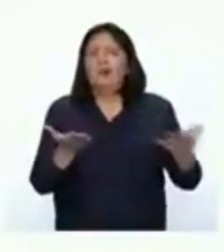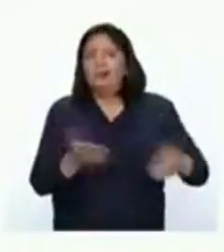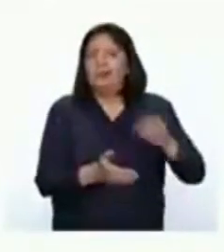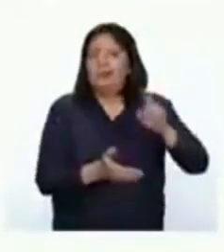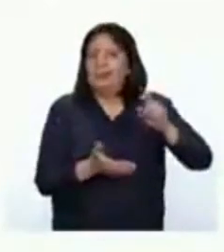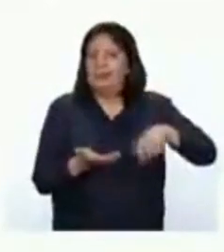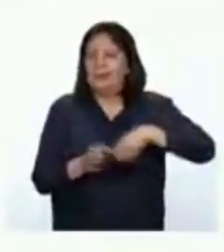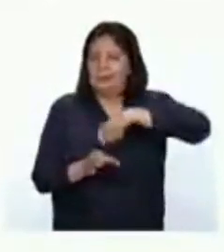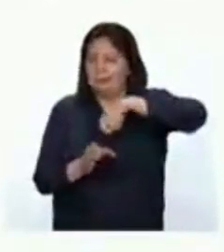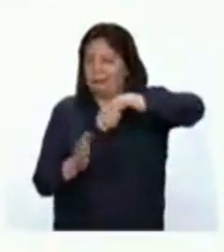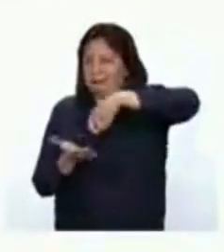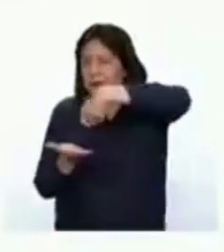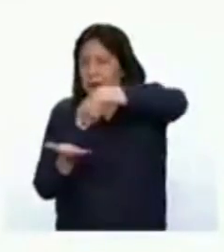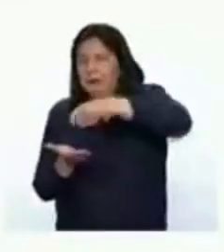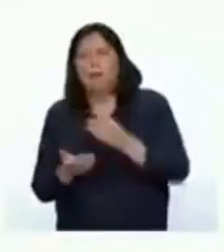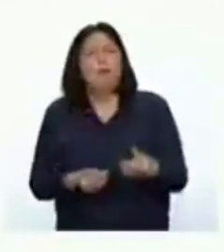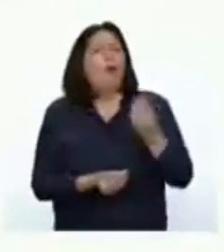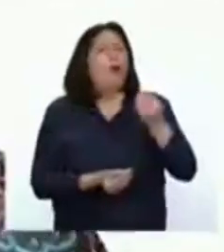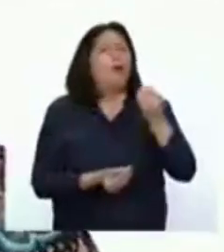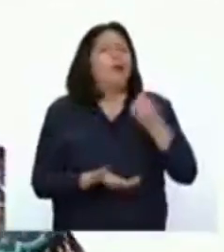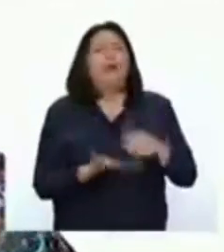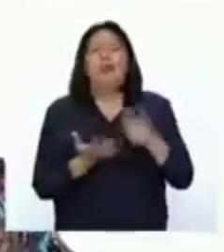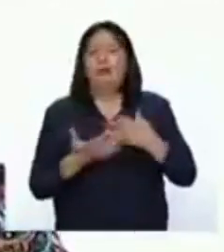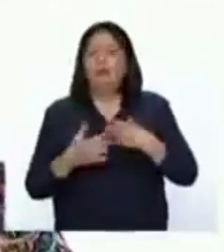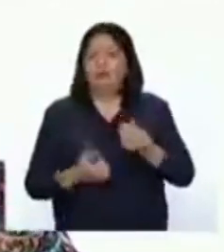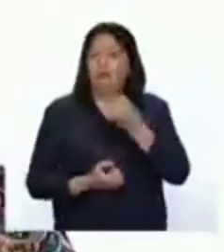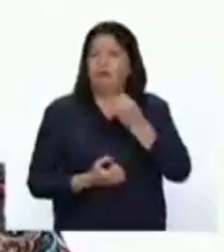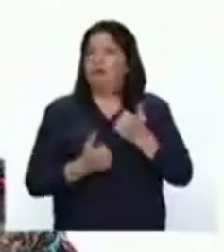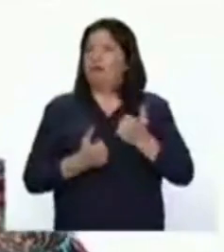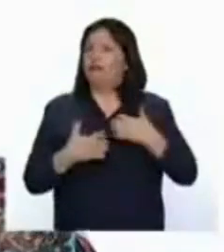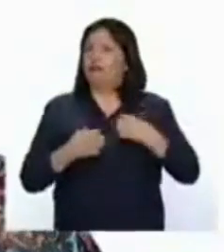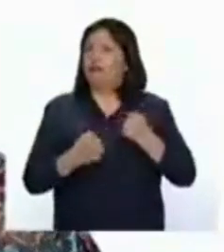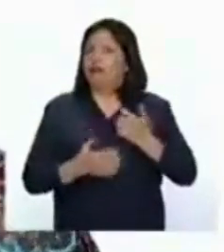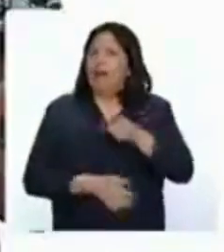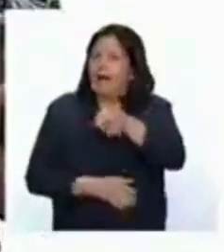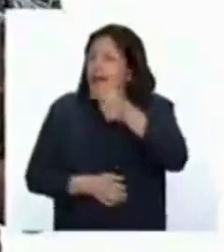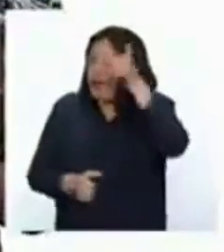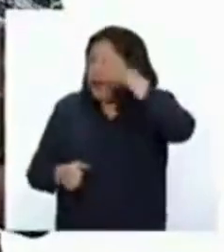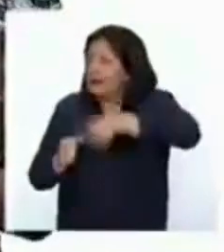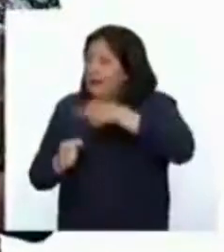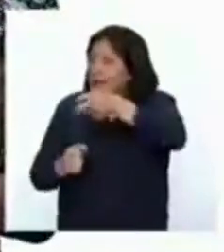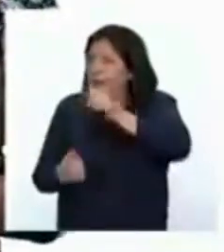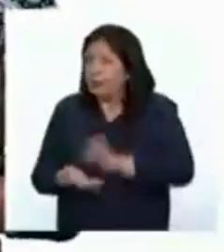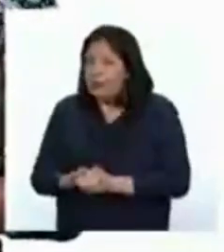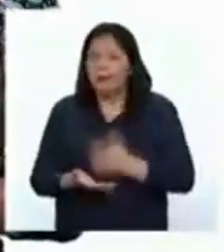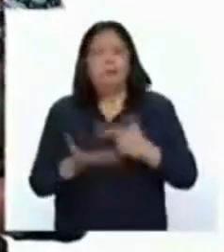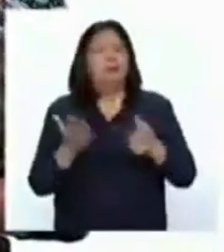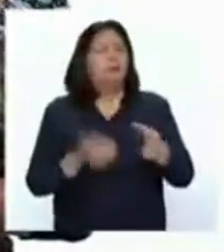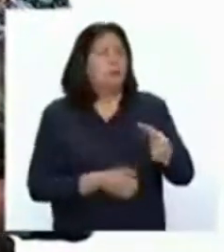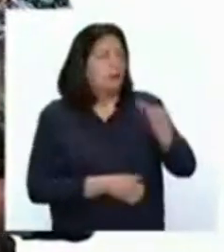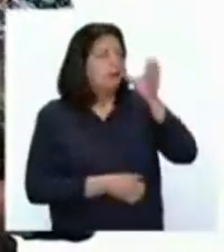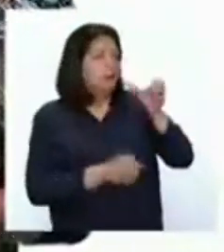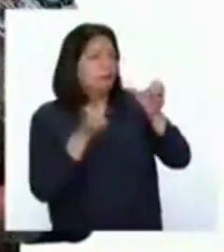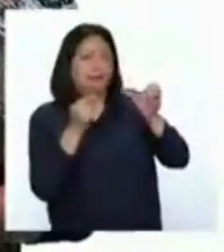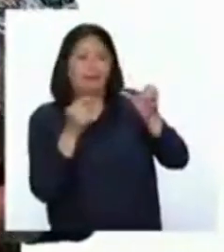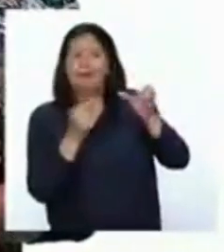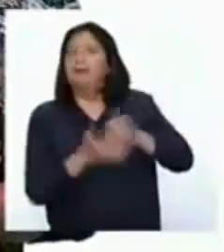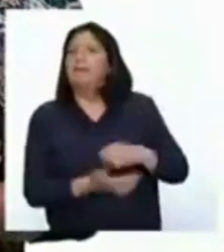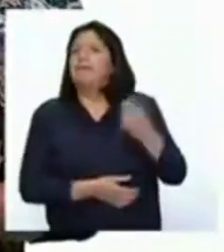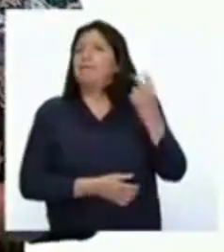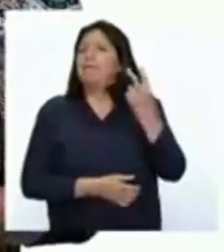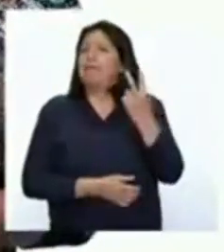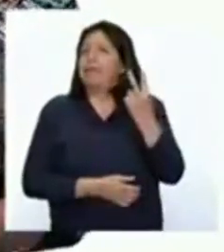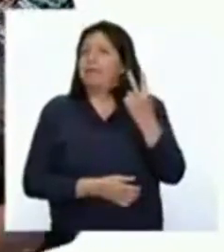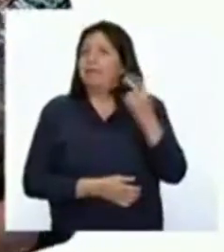identifica por qué son nutritivos. Recuerda también lo importante de acompañarlo con alguna bebida rica en vitamina